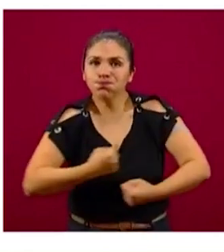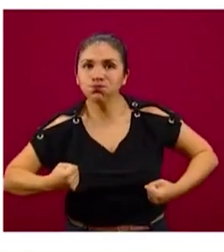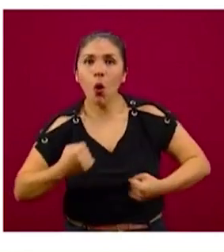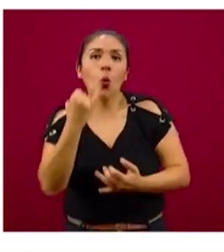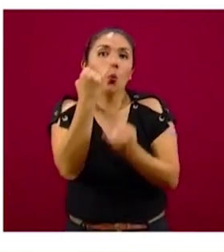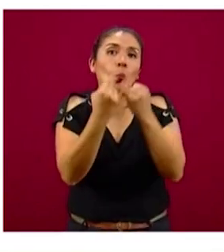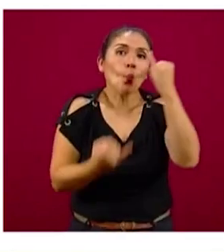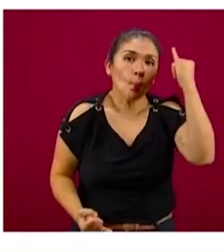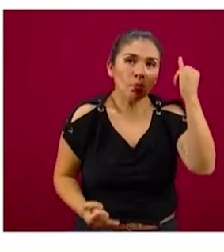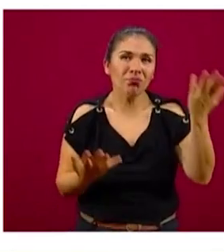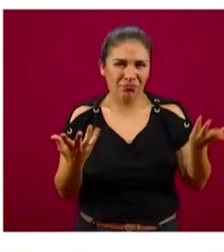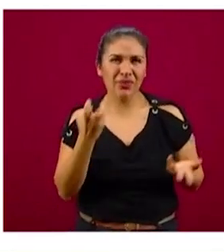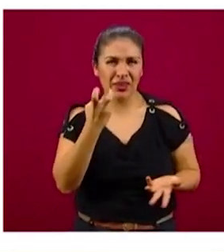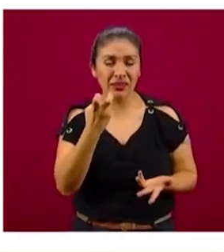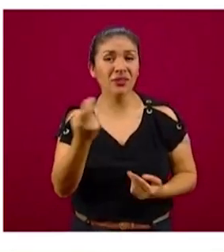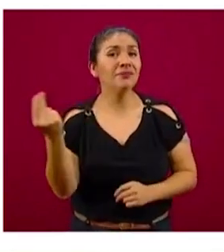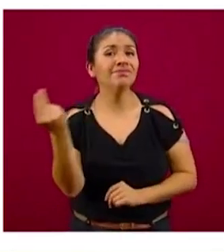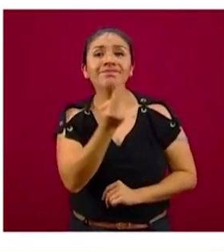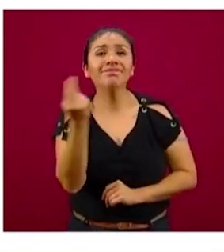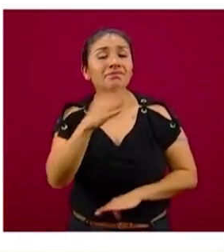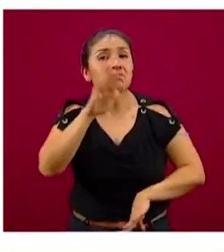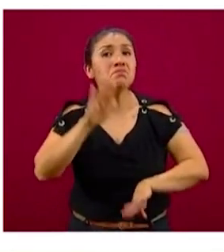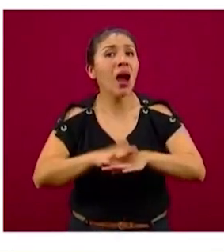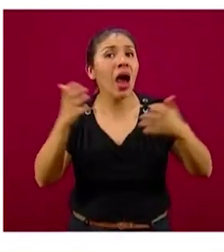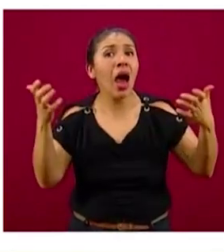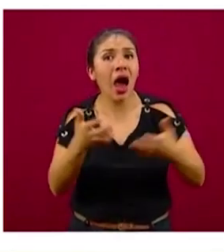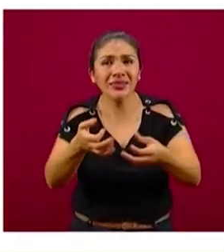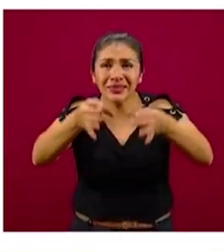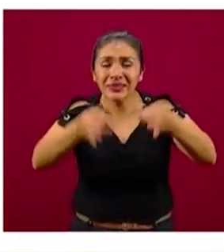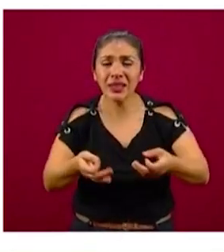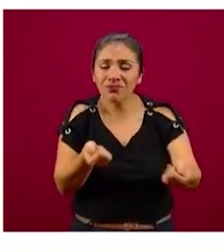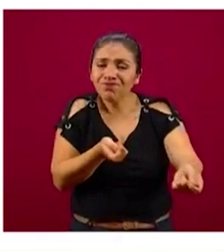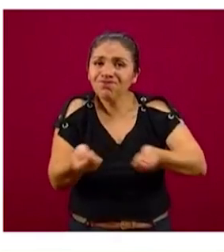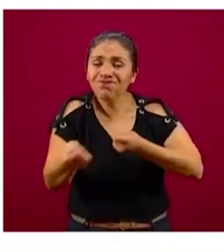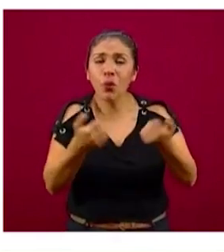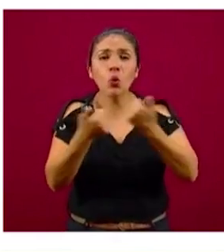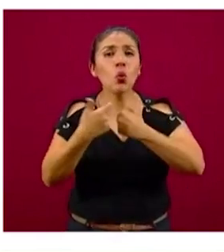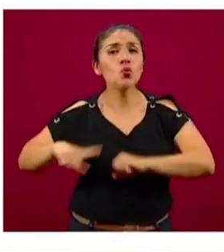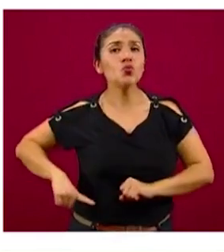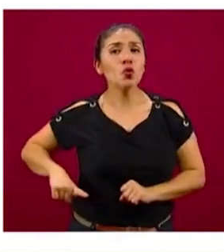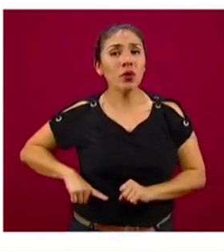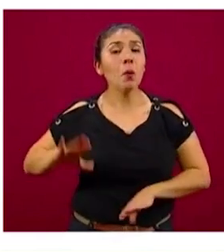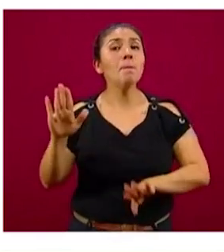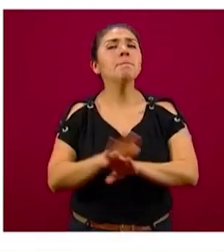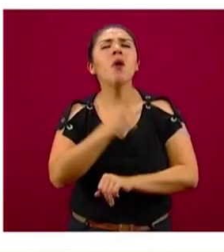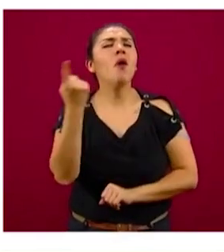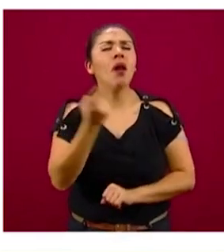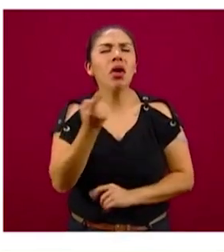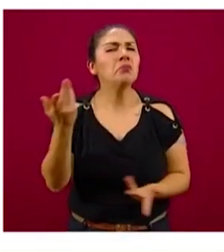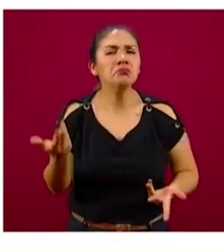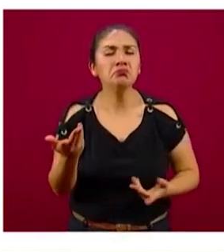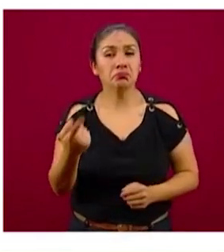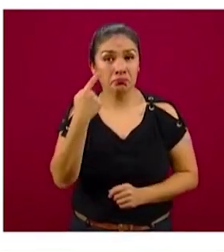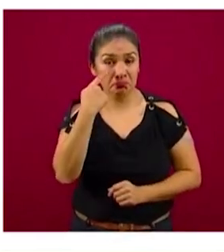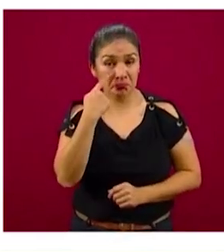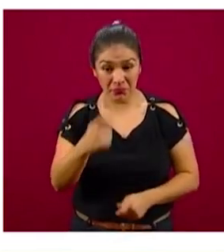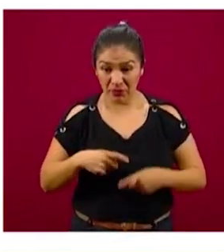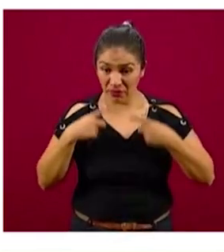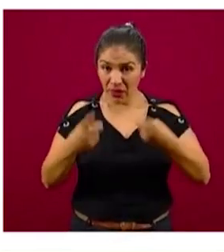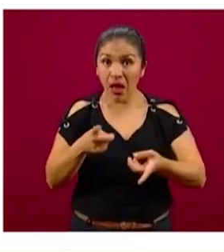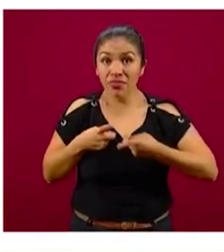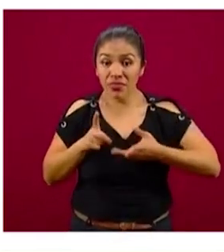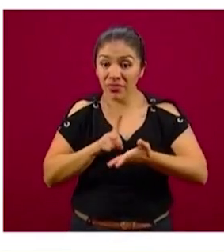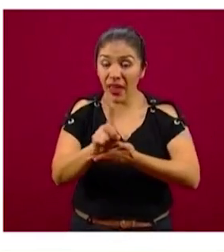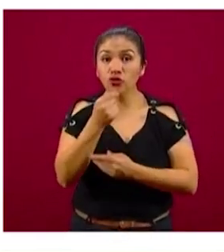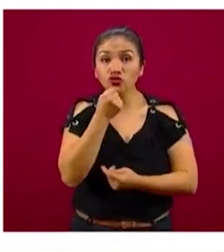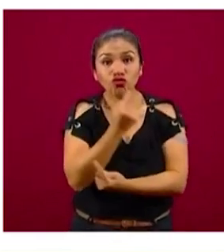ejemplo, y que requieren una acción coordinada de los gobiernos. ¿Por qué? Porque la garantía de derechos